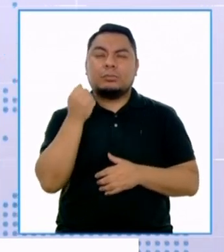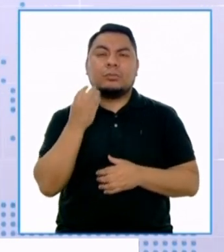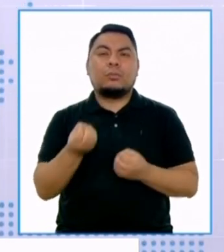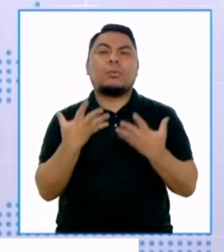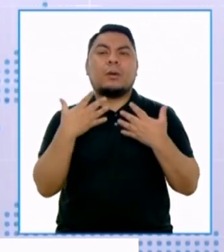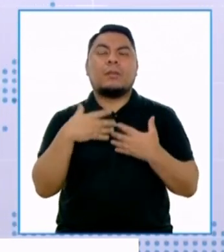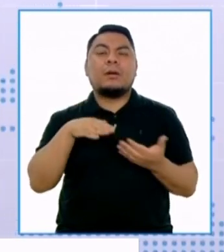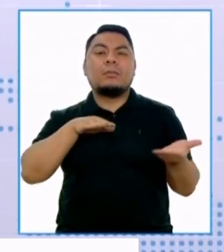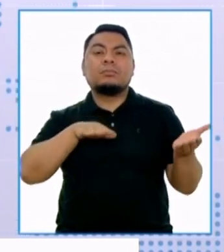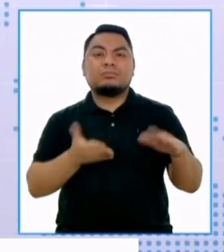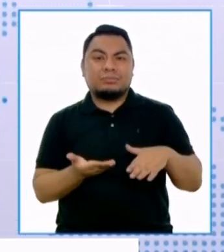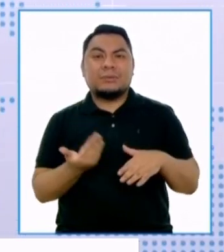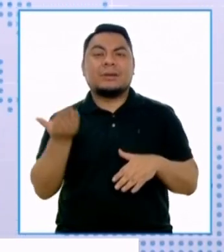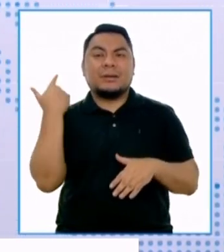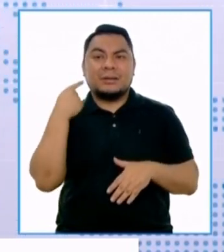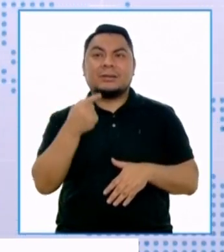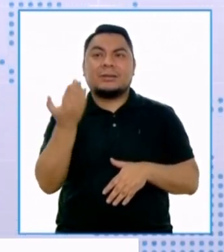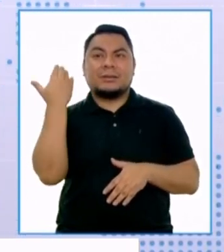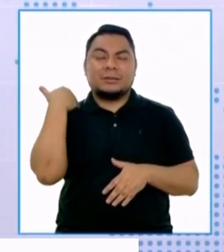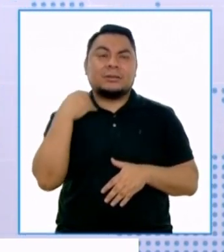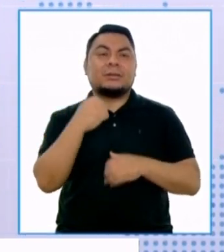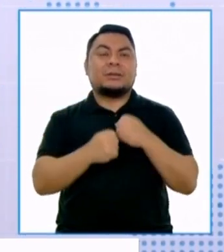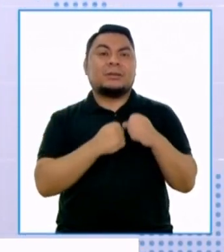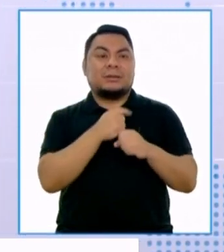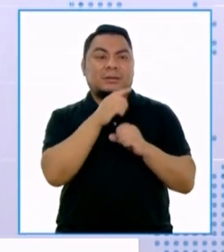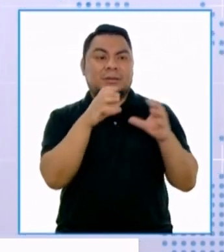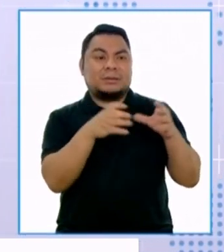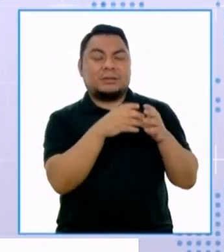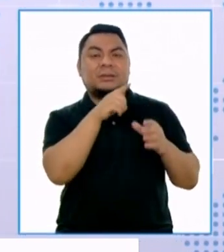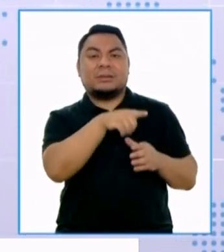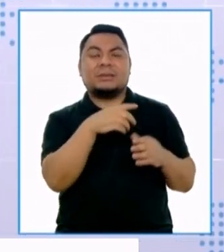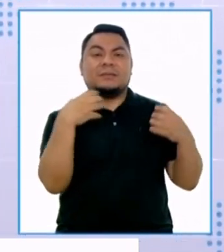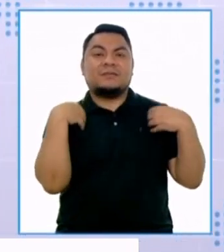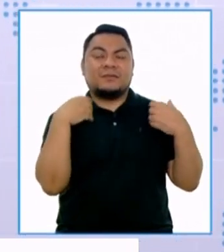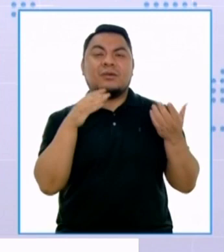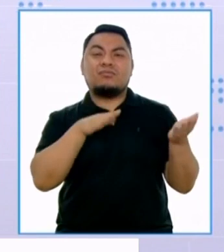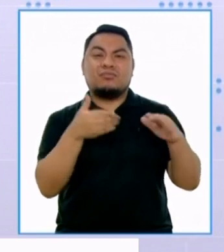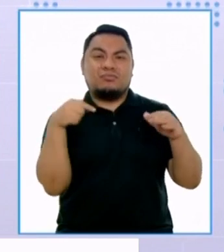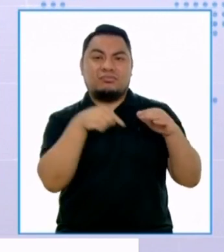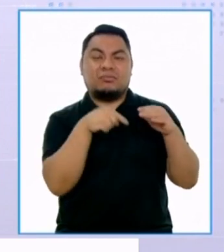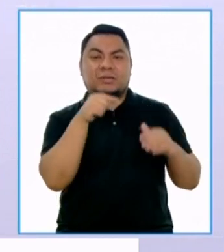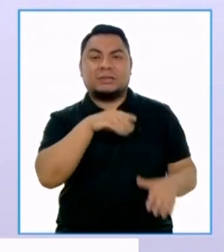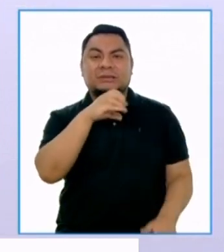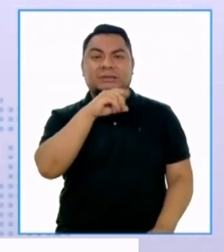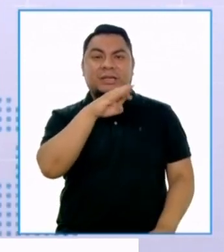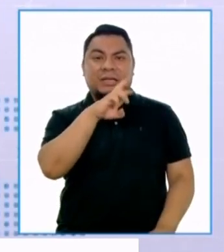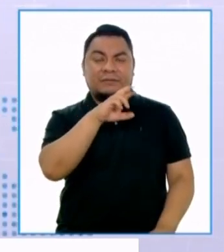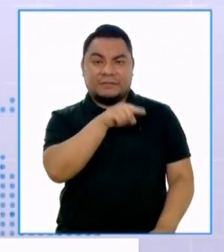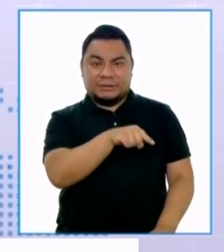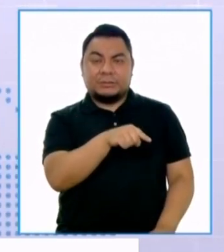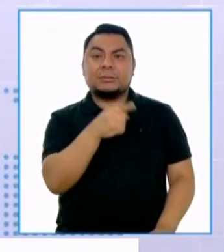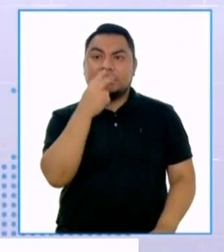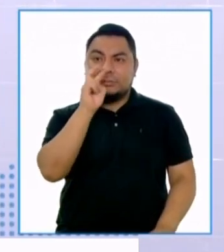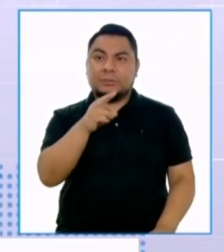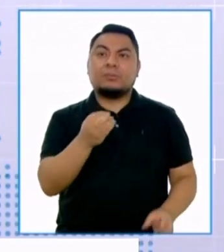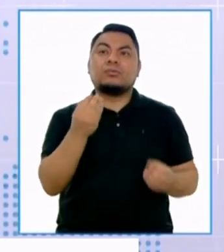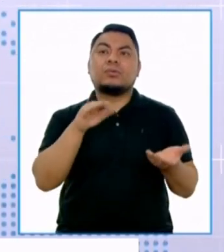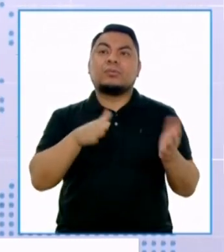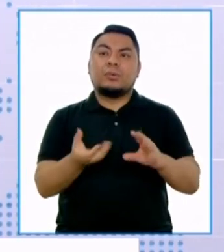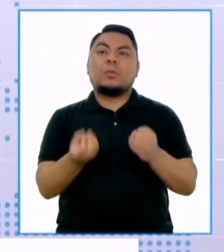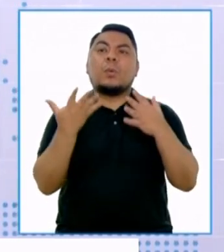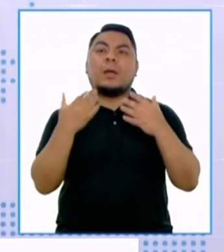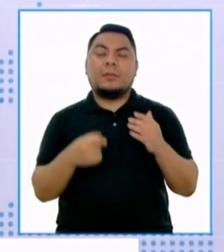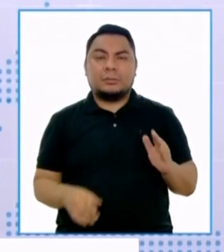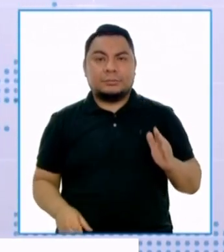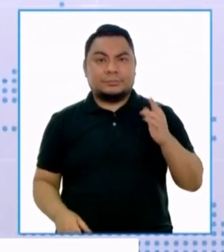fallecidos tomada desde el CINADEF. Estamos viendo en esta lámina la cifra de exceso de fallecidos.